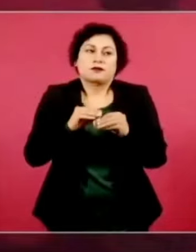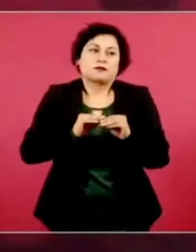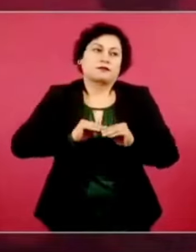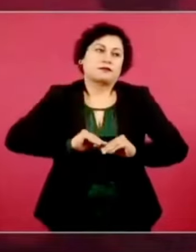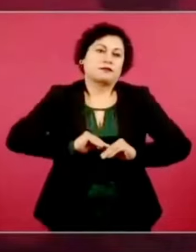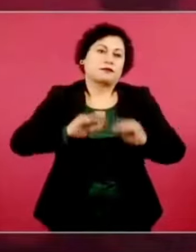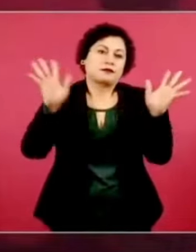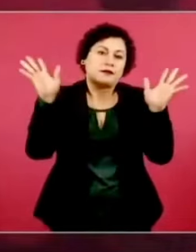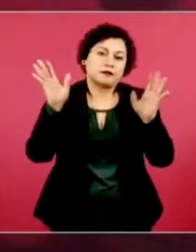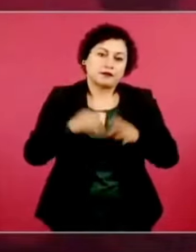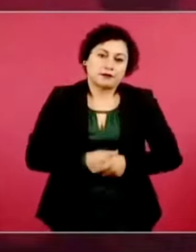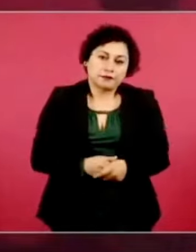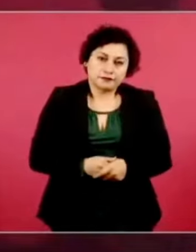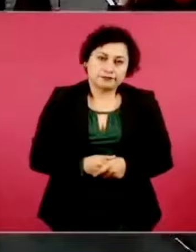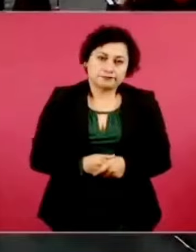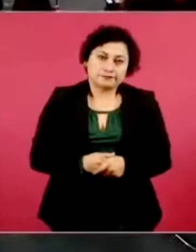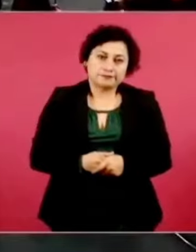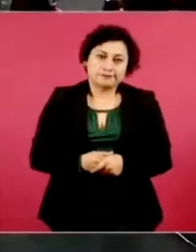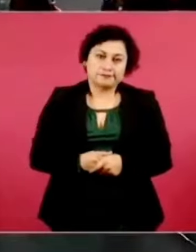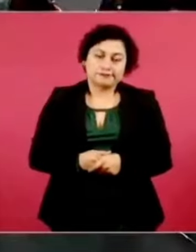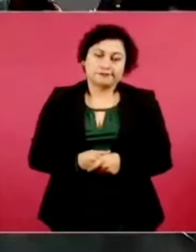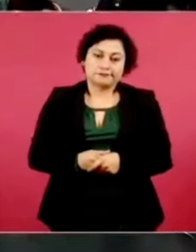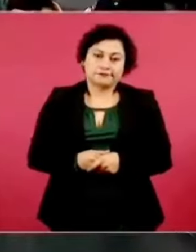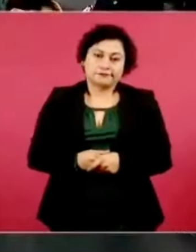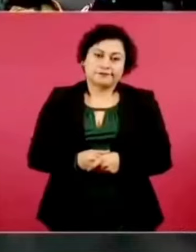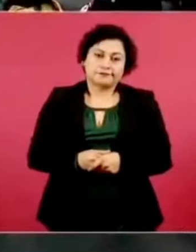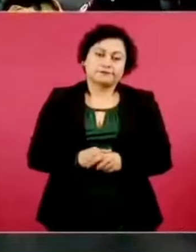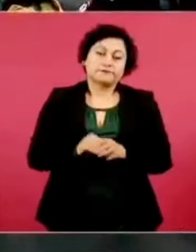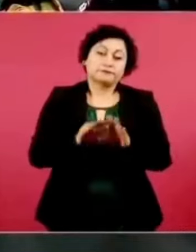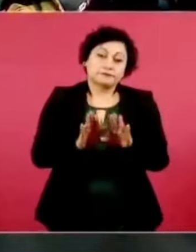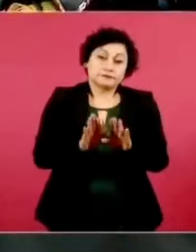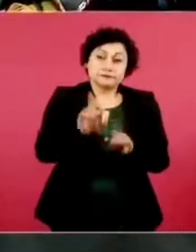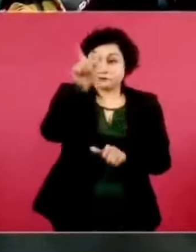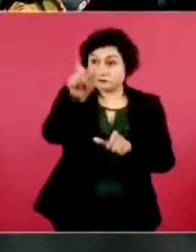Y también comprendo mucho a los conservadores,